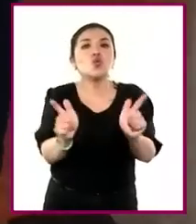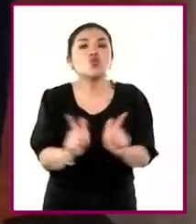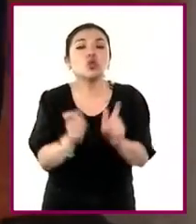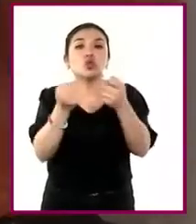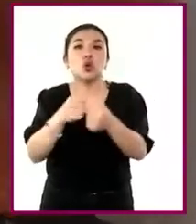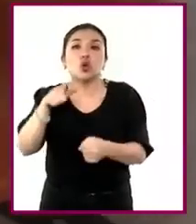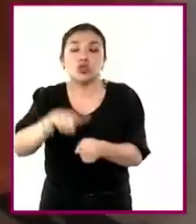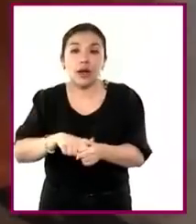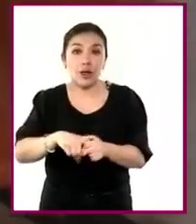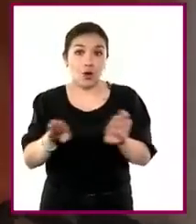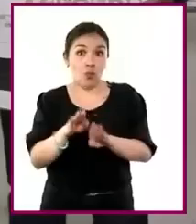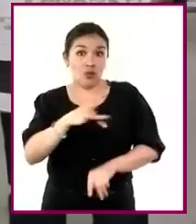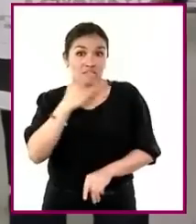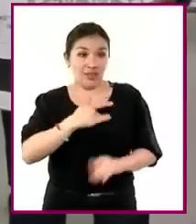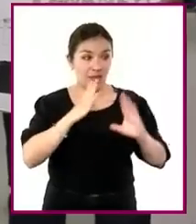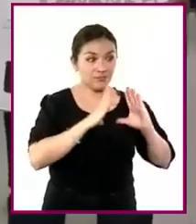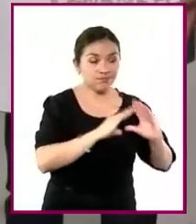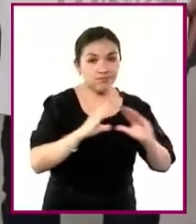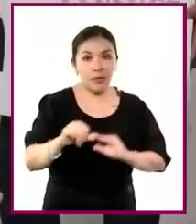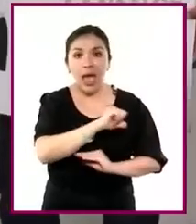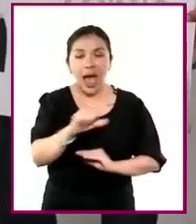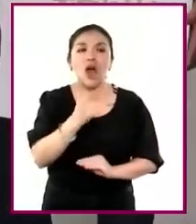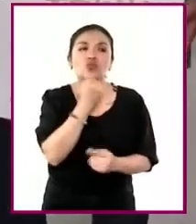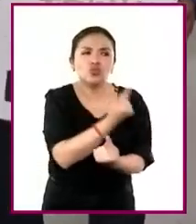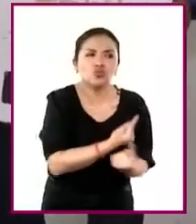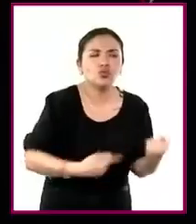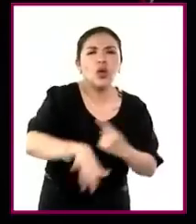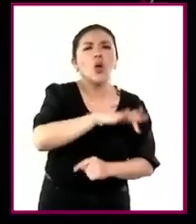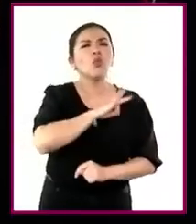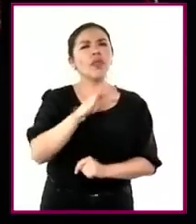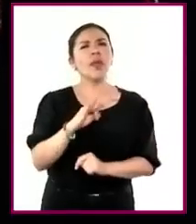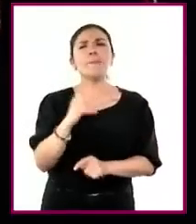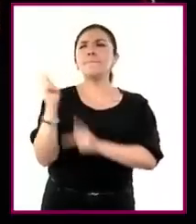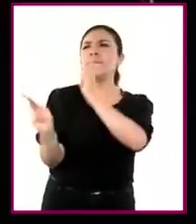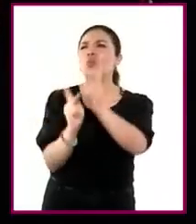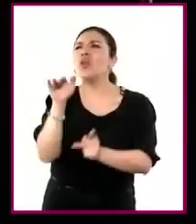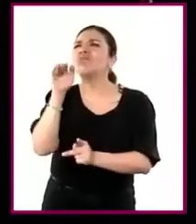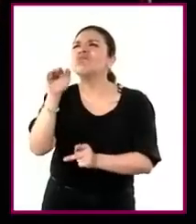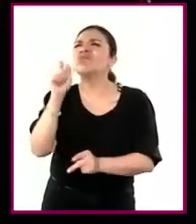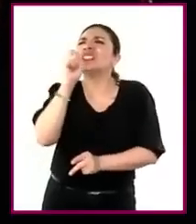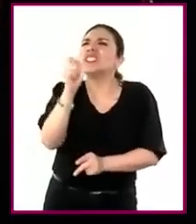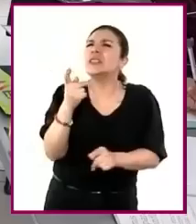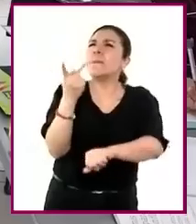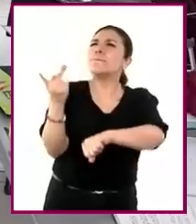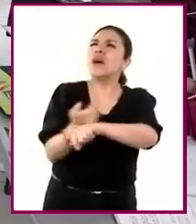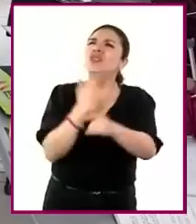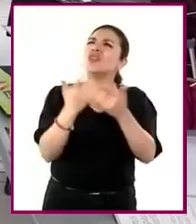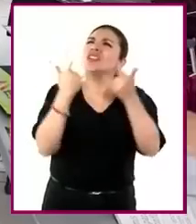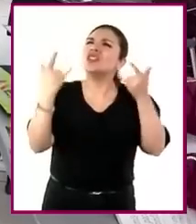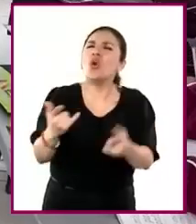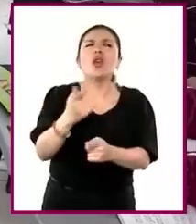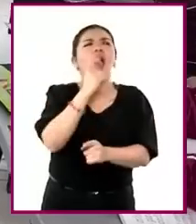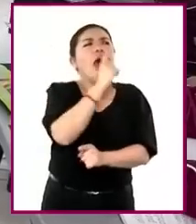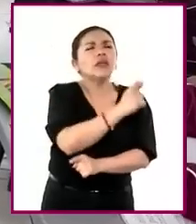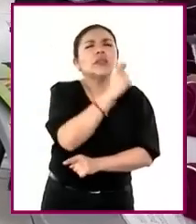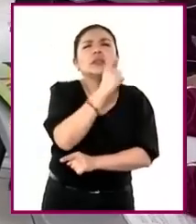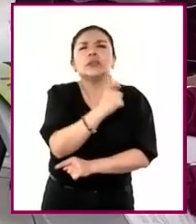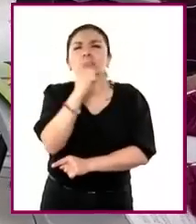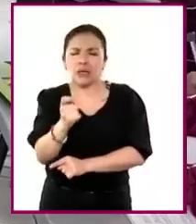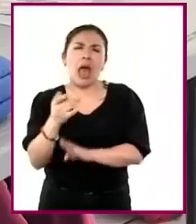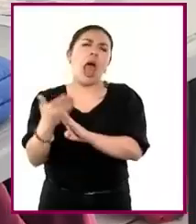En el aspecto didáctico, se propicia que niñas y niños indaguen acontecimientos y procesos